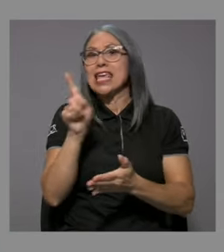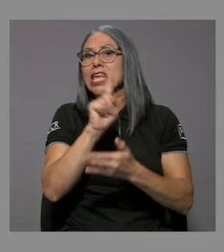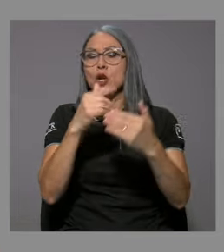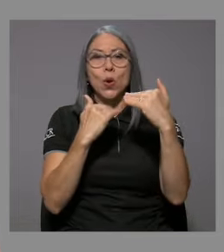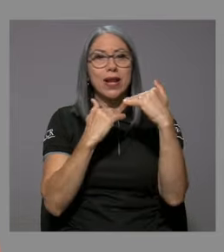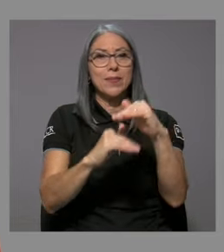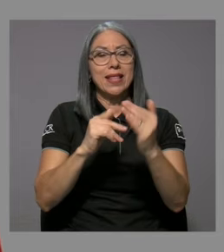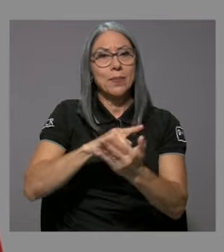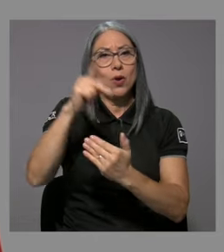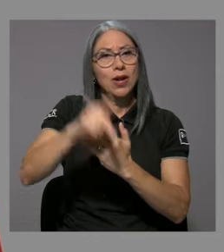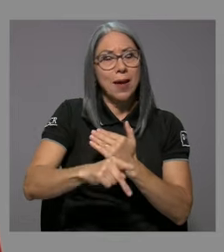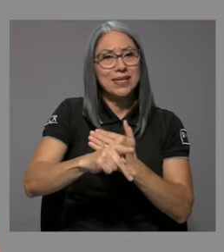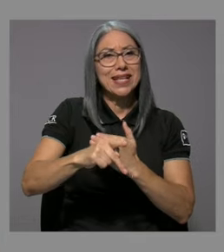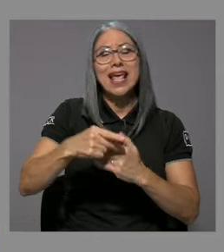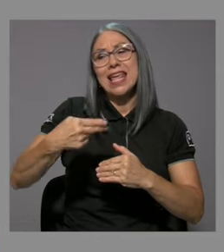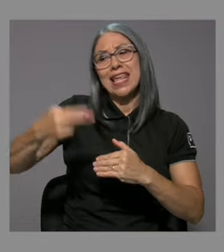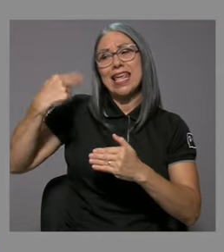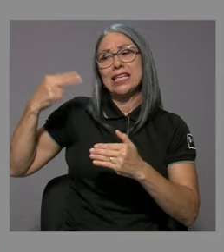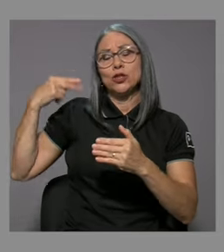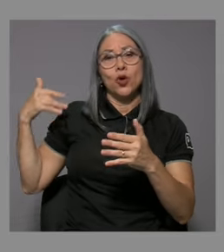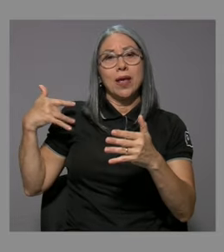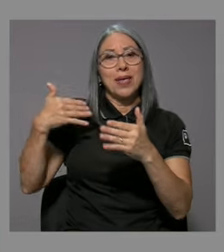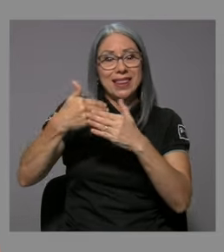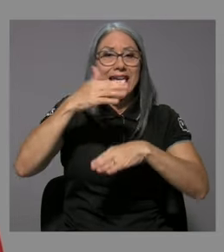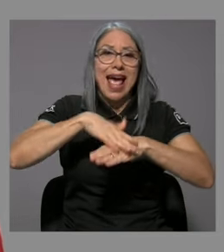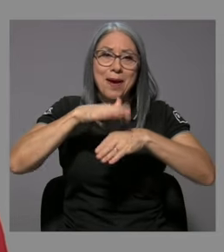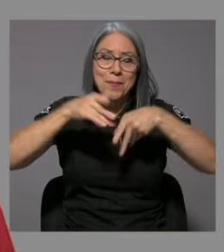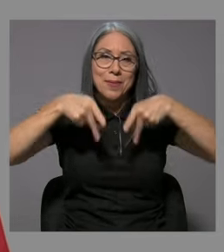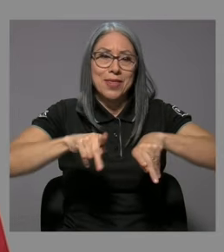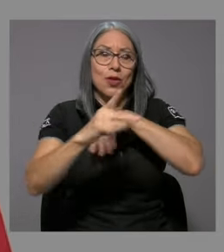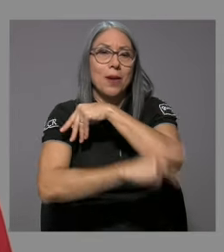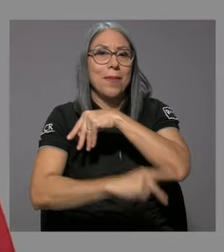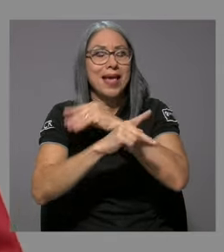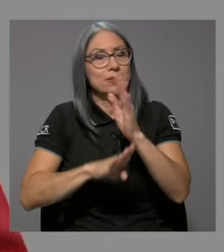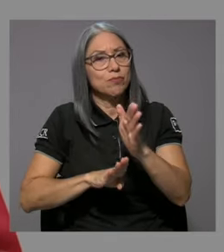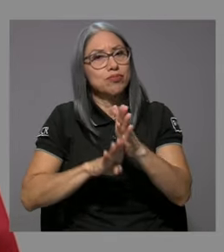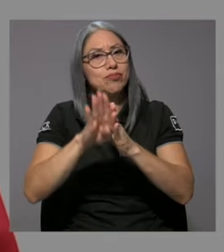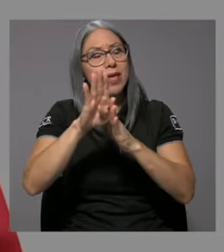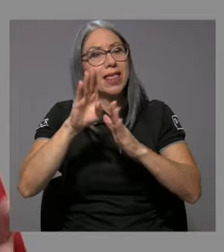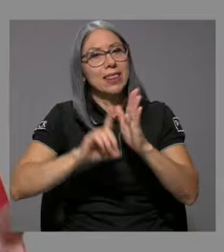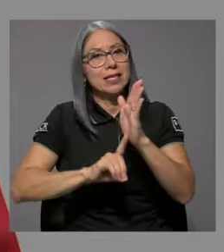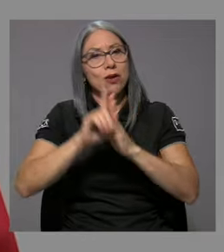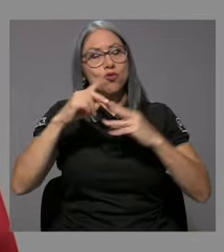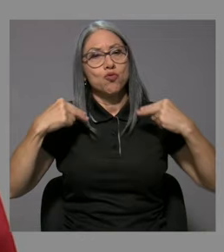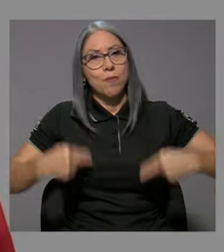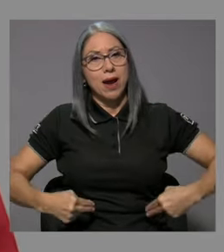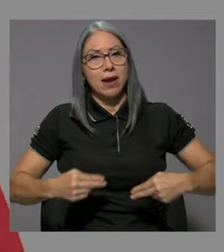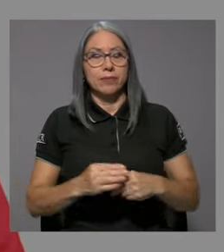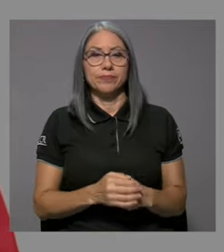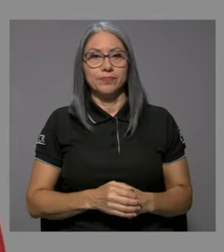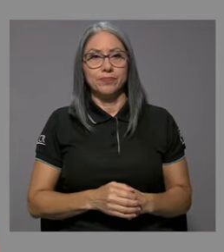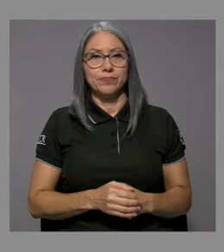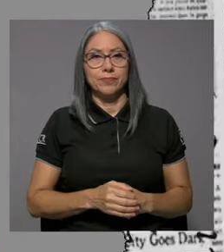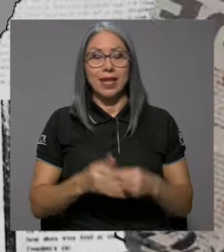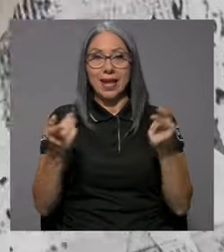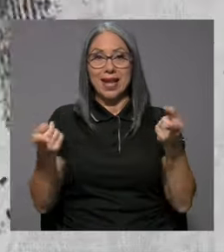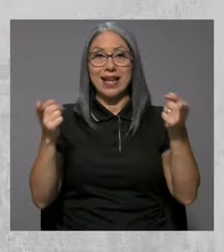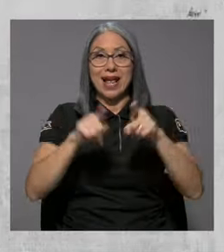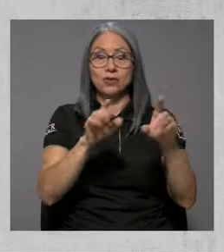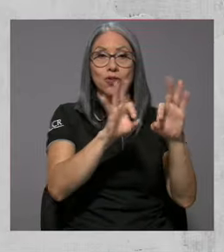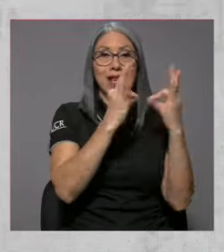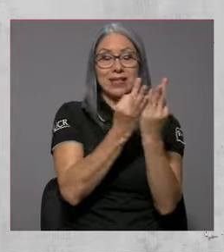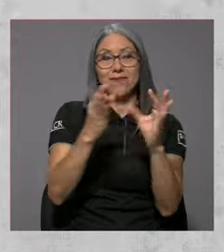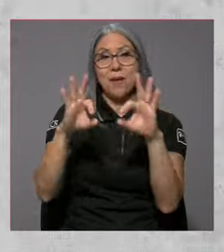deuda sin recortar programas que históricamente le han permitido al país avanzar en materia de desarrollo